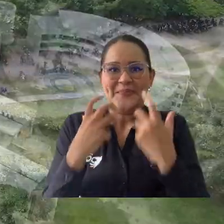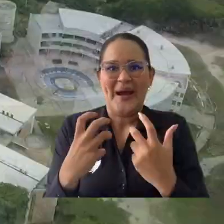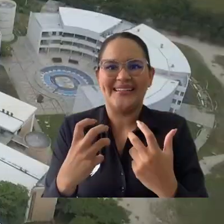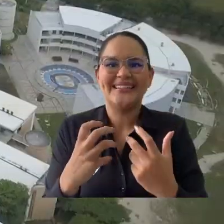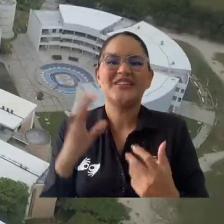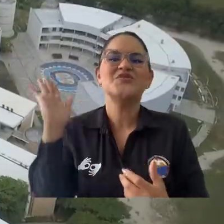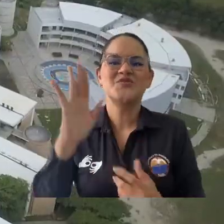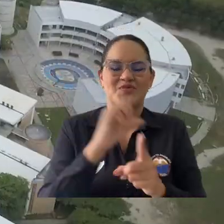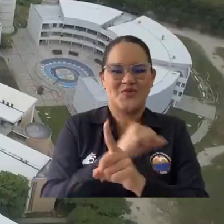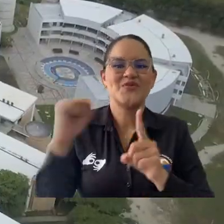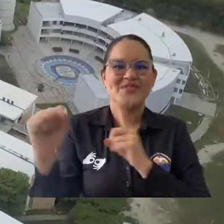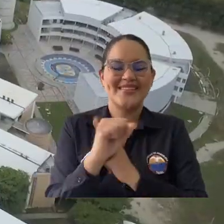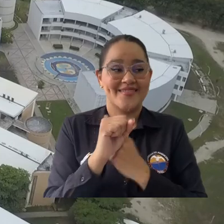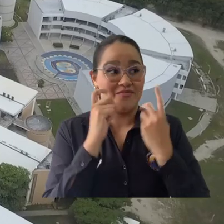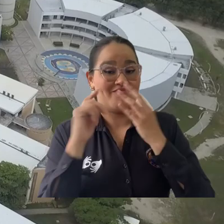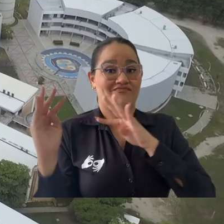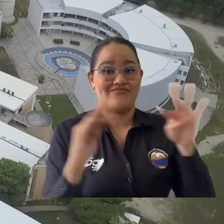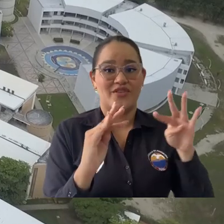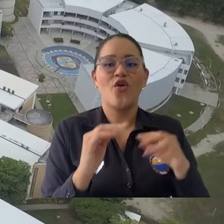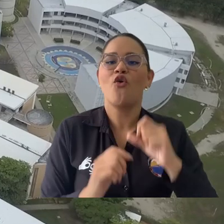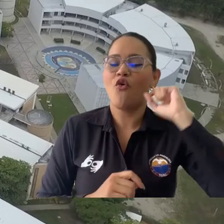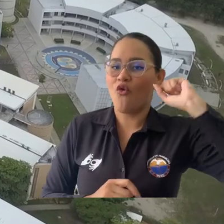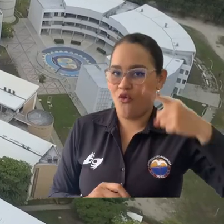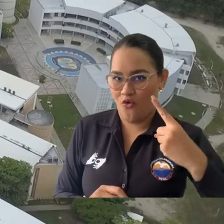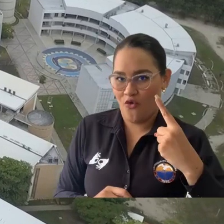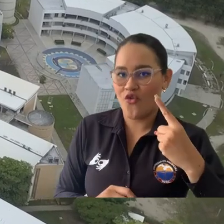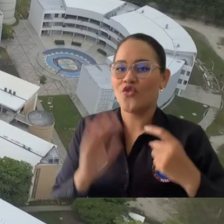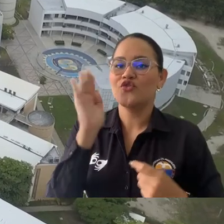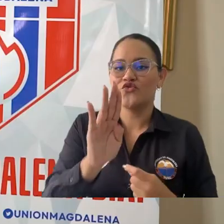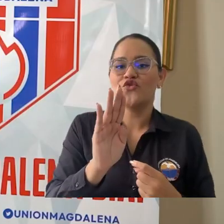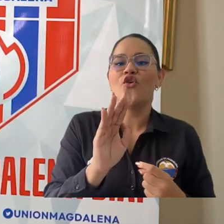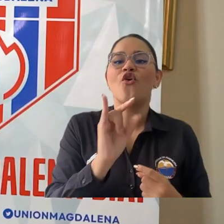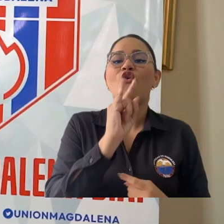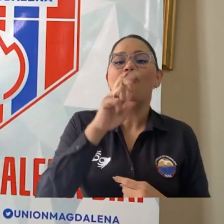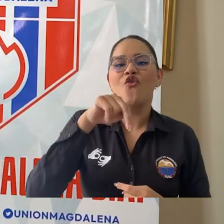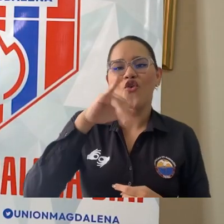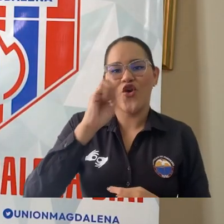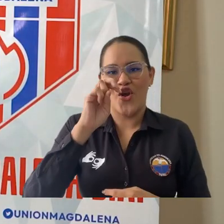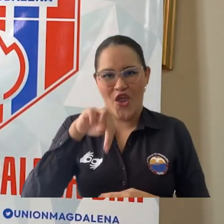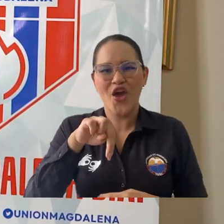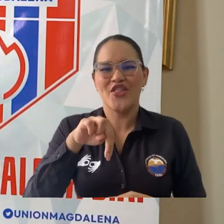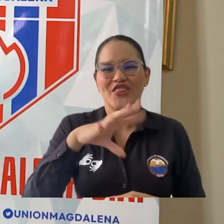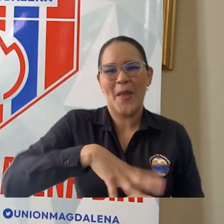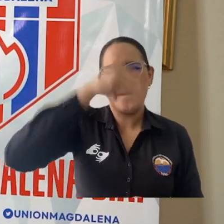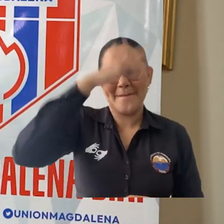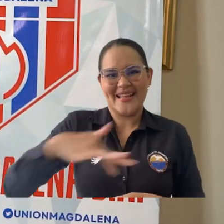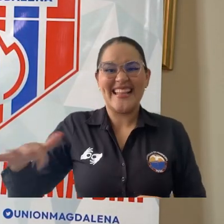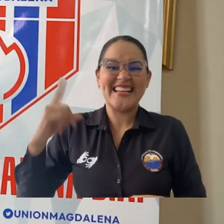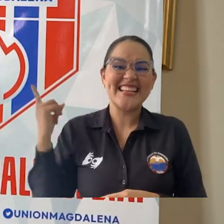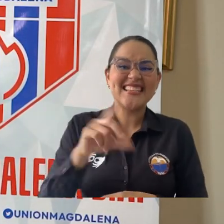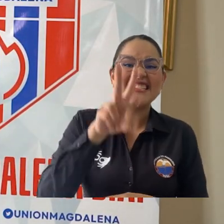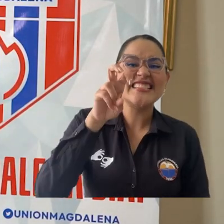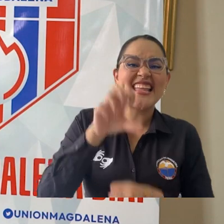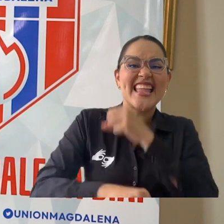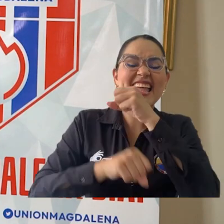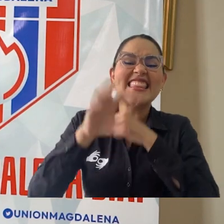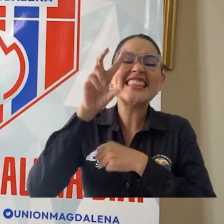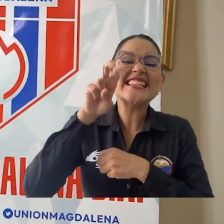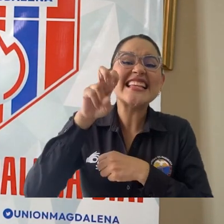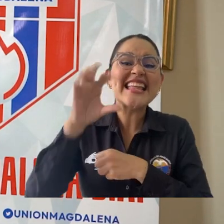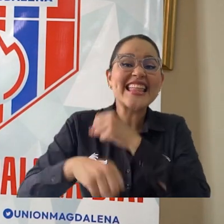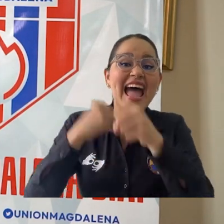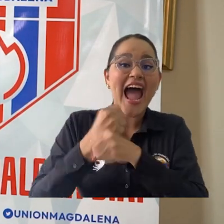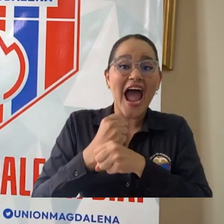se constituyen en dos referentes para la sociedad. Uno es el Unión Magdalena con 70 años de